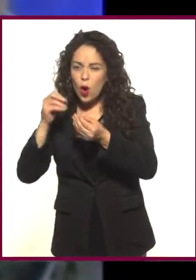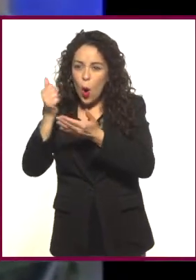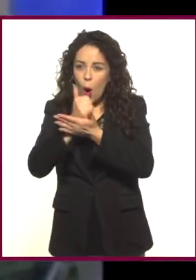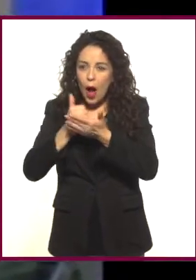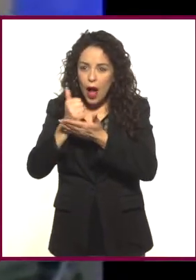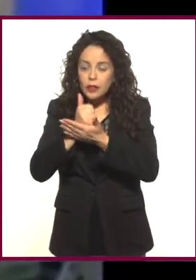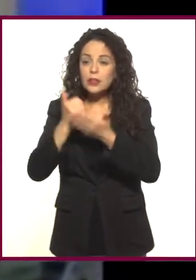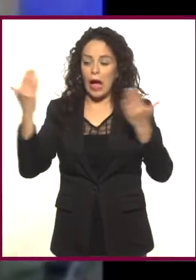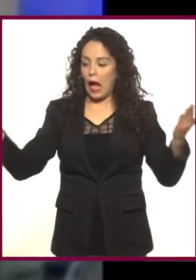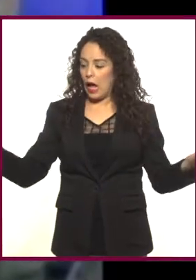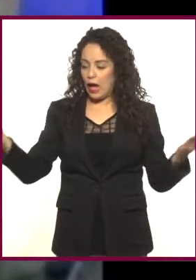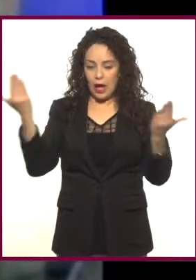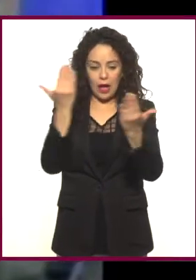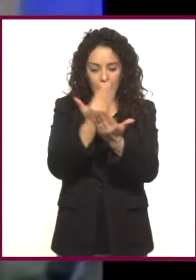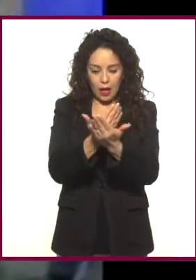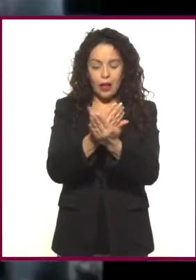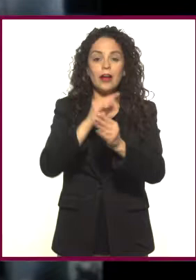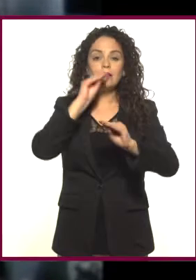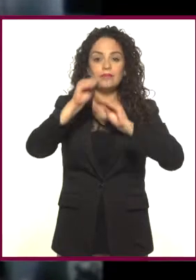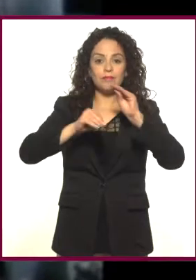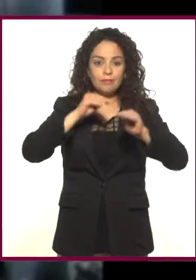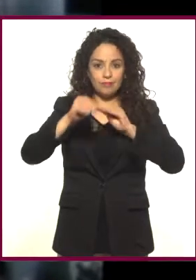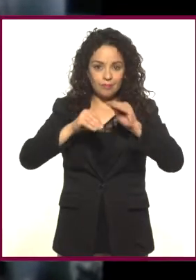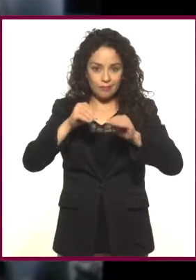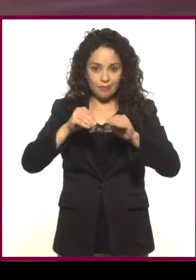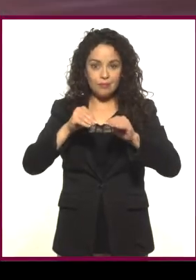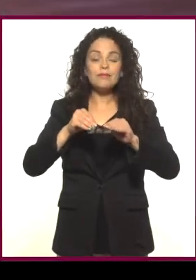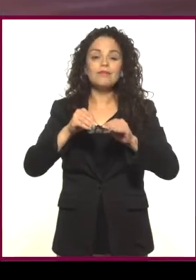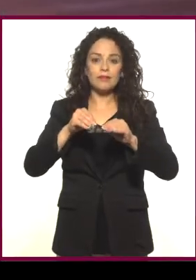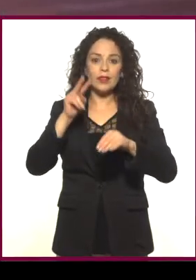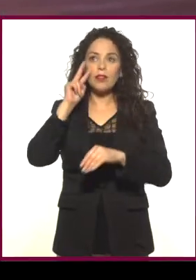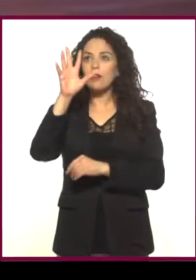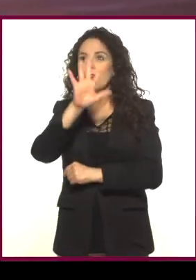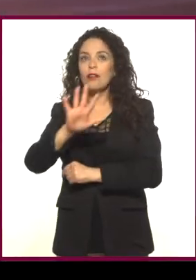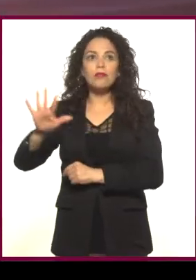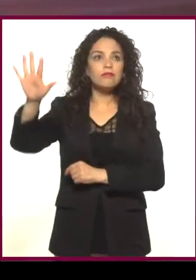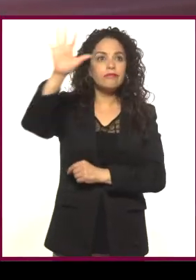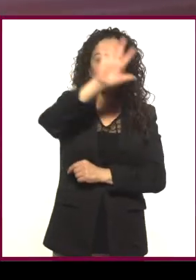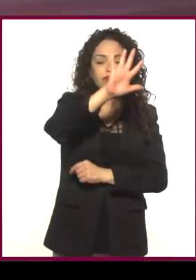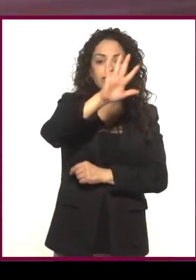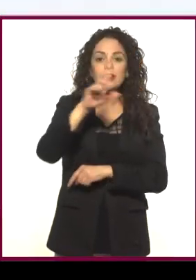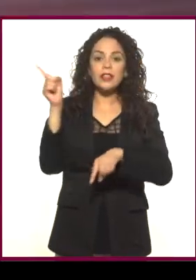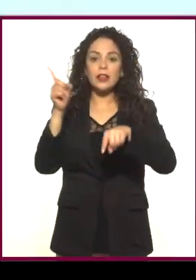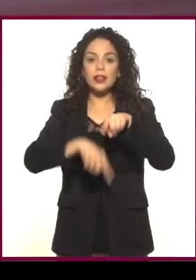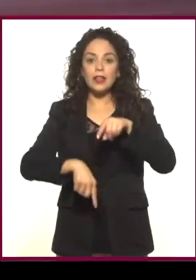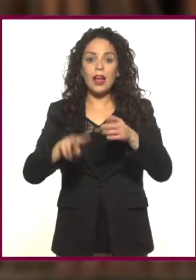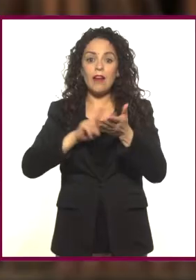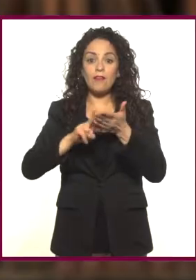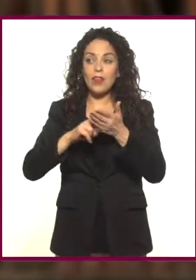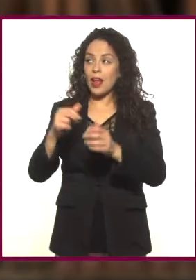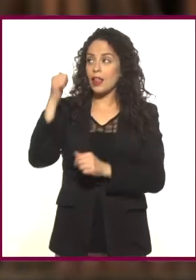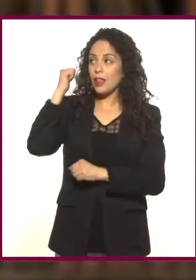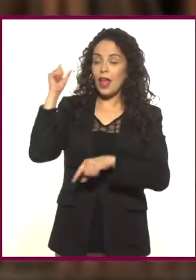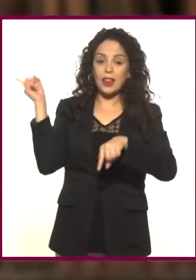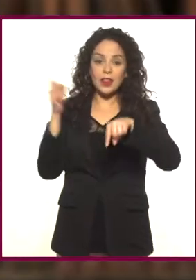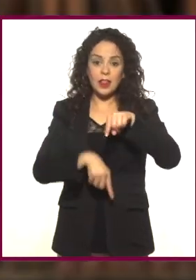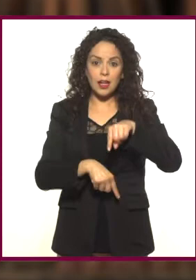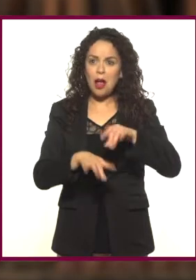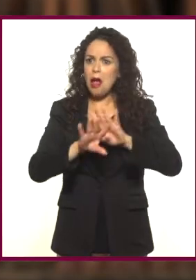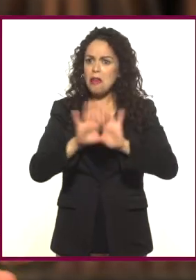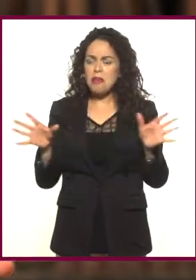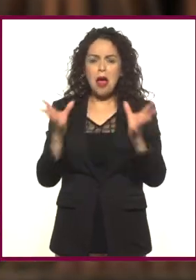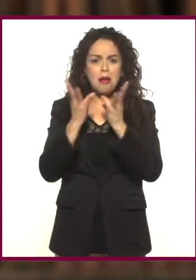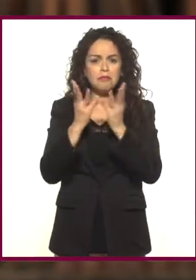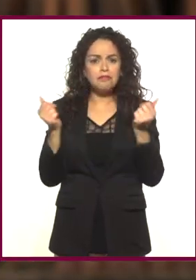juntaban en edición las dos tomas, la nave y el fondo que querían, el espacio o lo que fuera, borrando la parte verde o azul de la nave